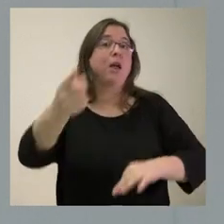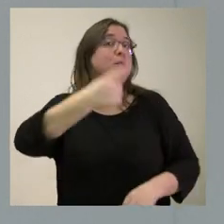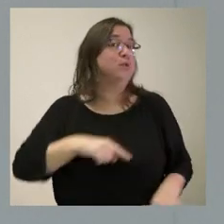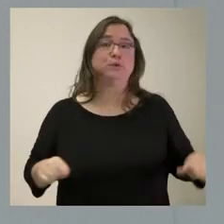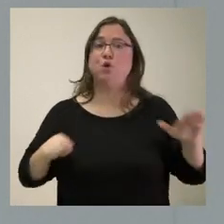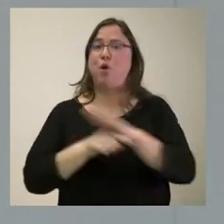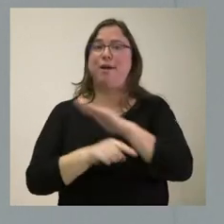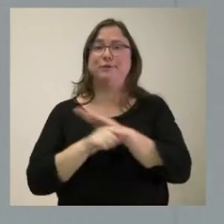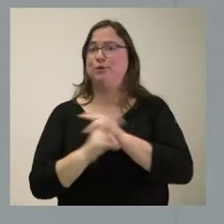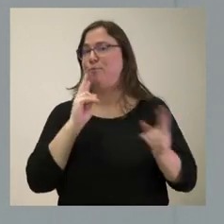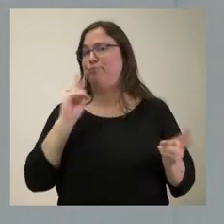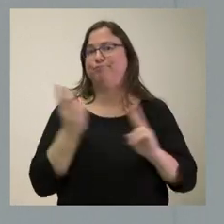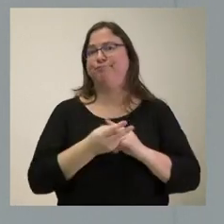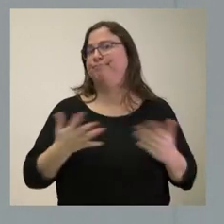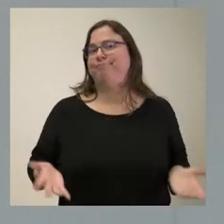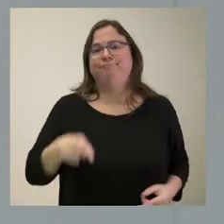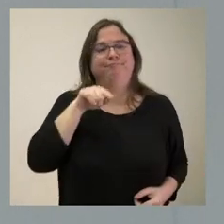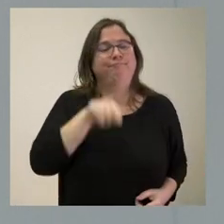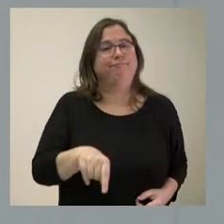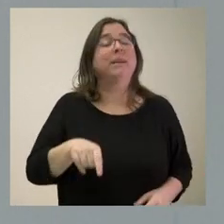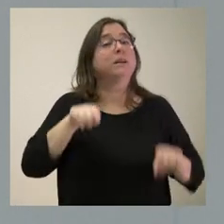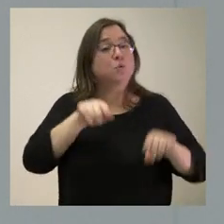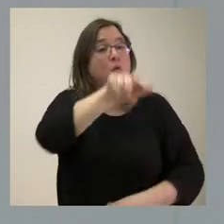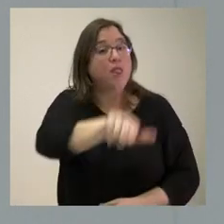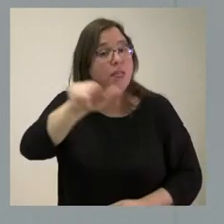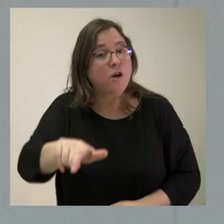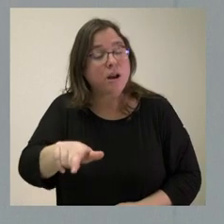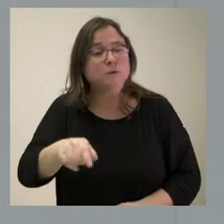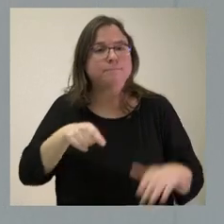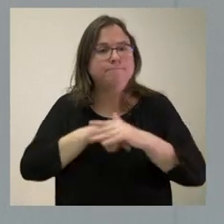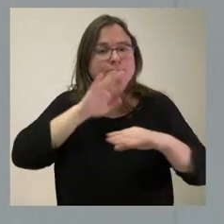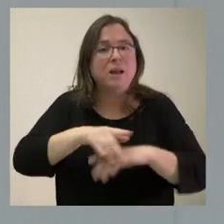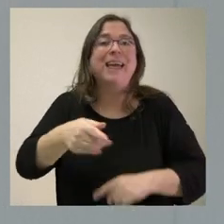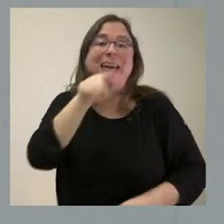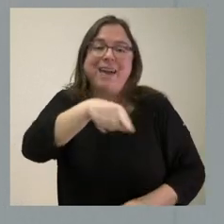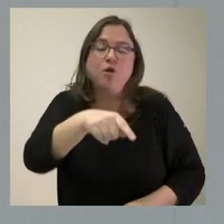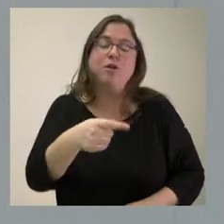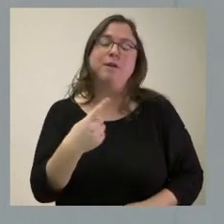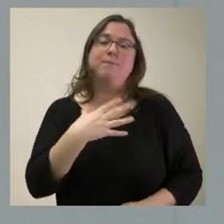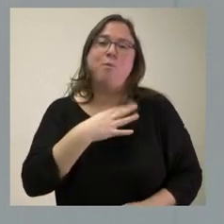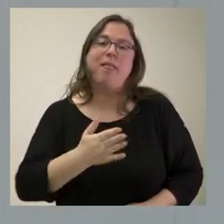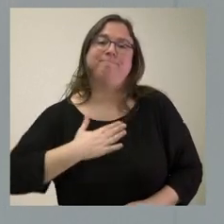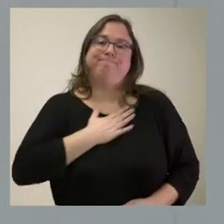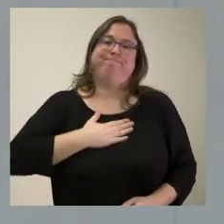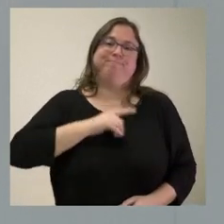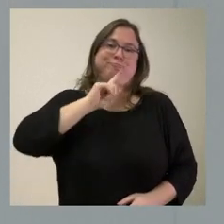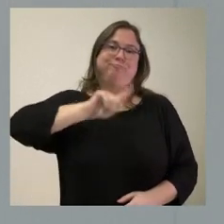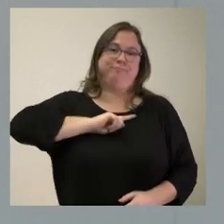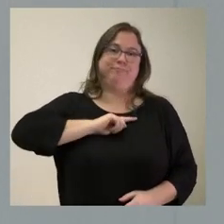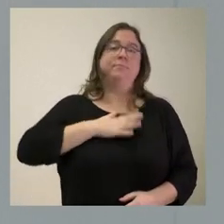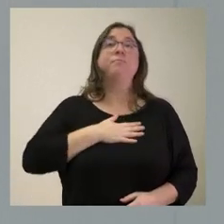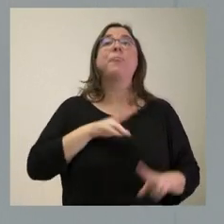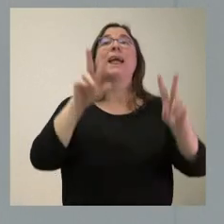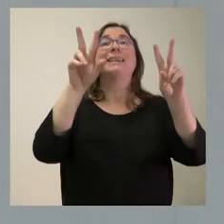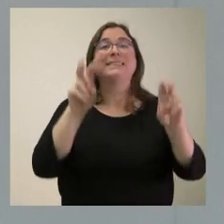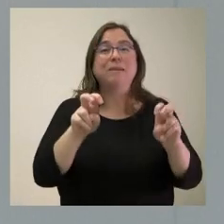esas decisiones de los ciudadanos y que se puedan sentir satisfechos de nosotros. Vamos a trabajar en esa dirección. Una cuestión que no